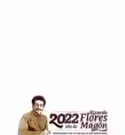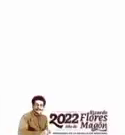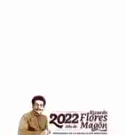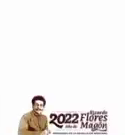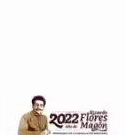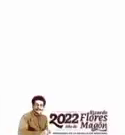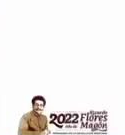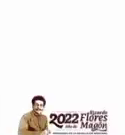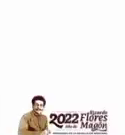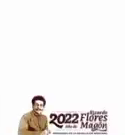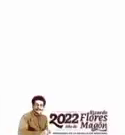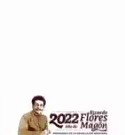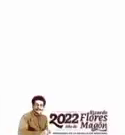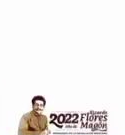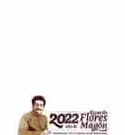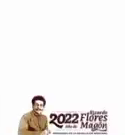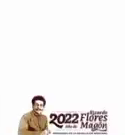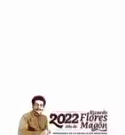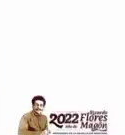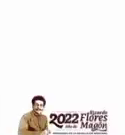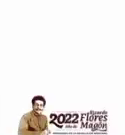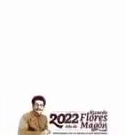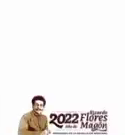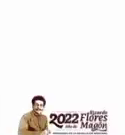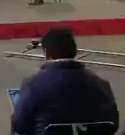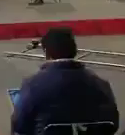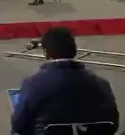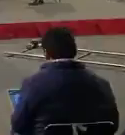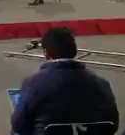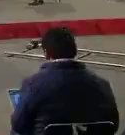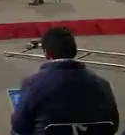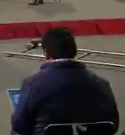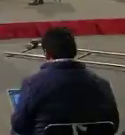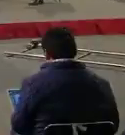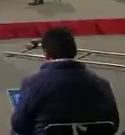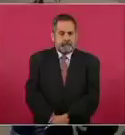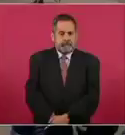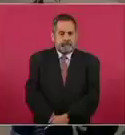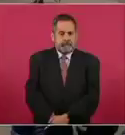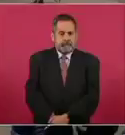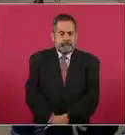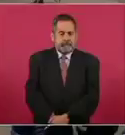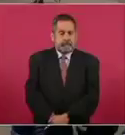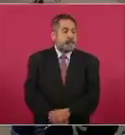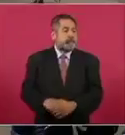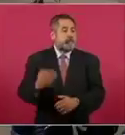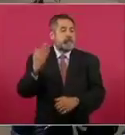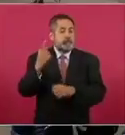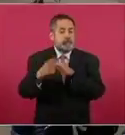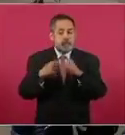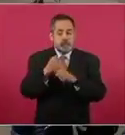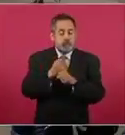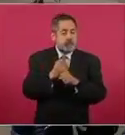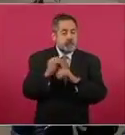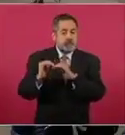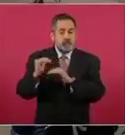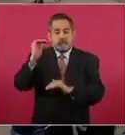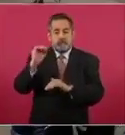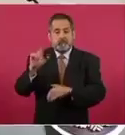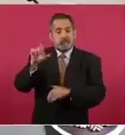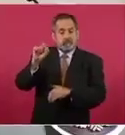de enero a junio del 2022, grandes contribuyentes aumentó con relación al año pasado 20